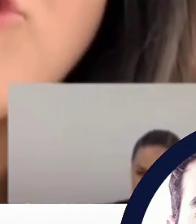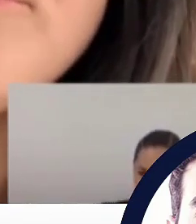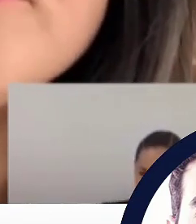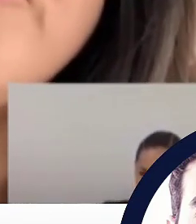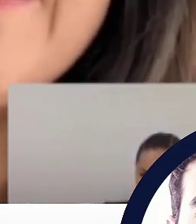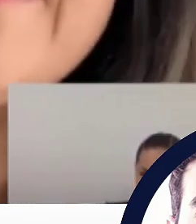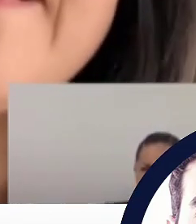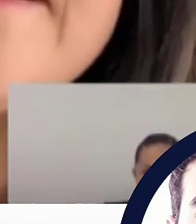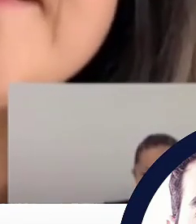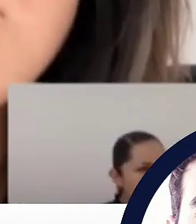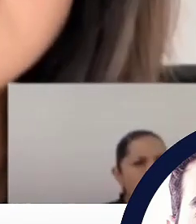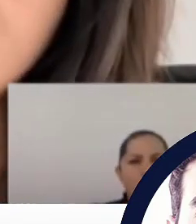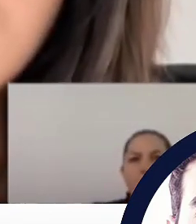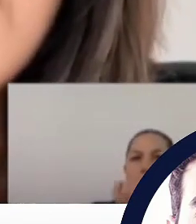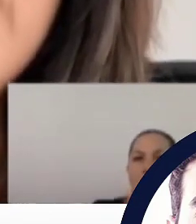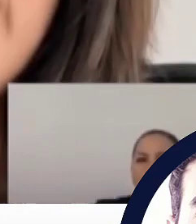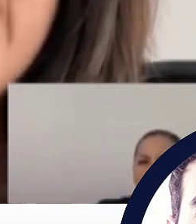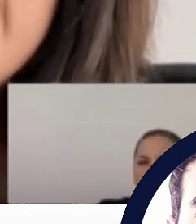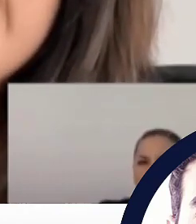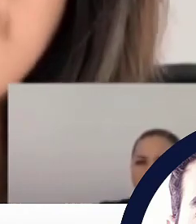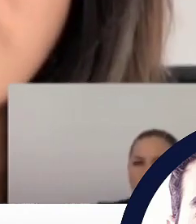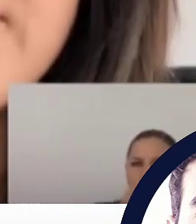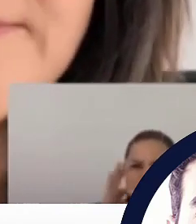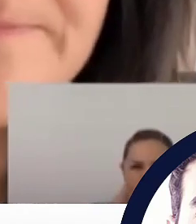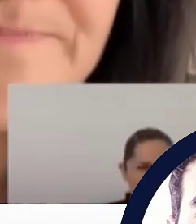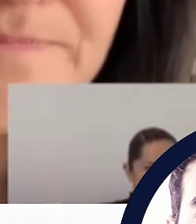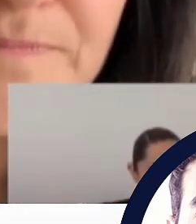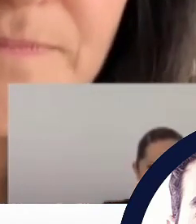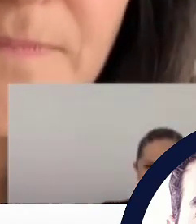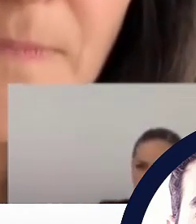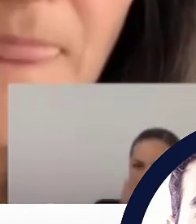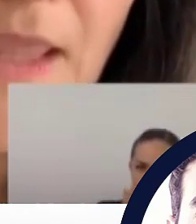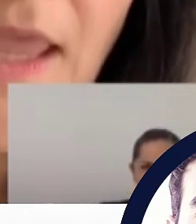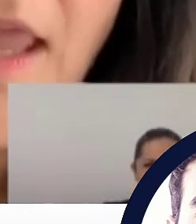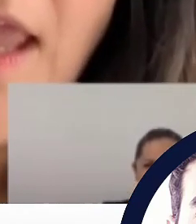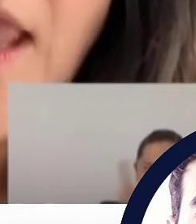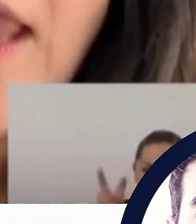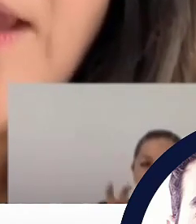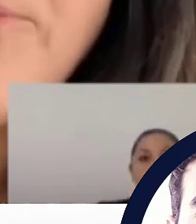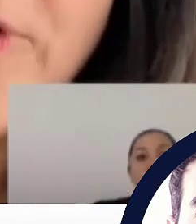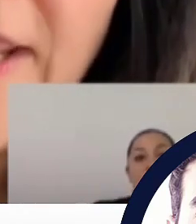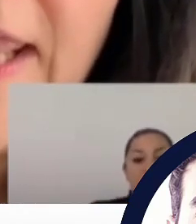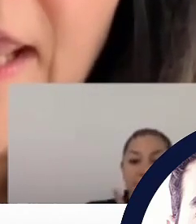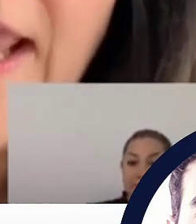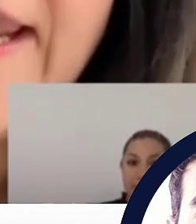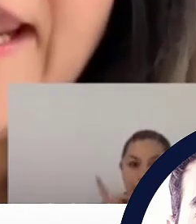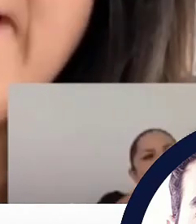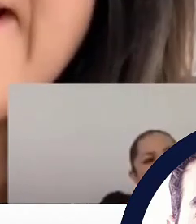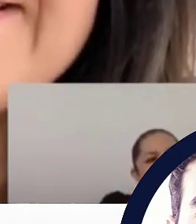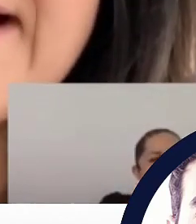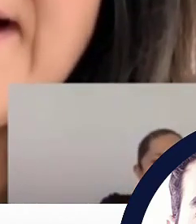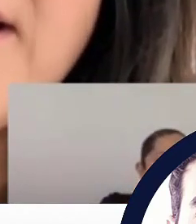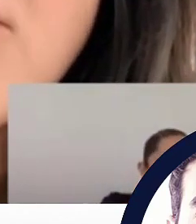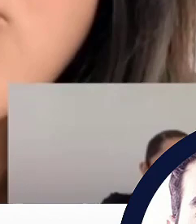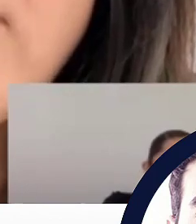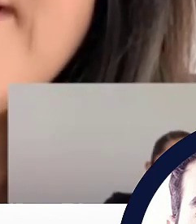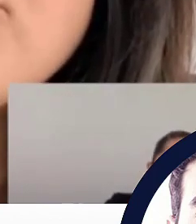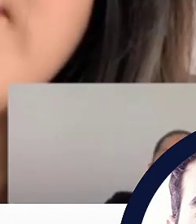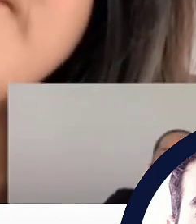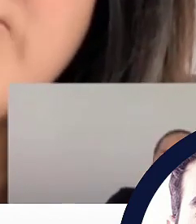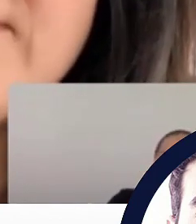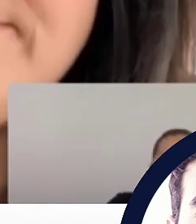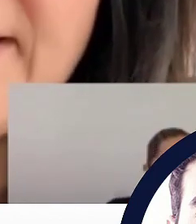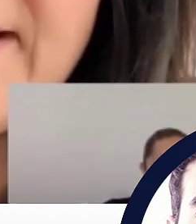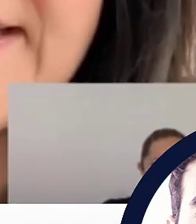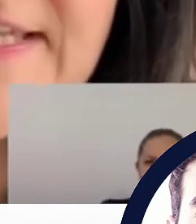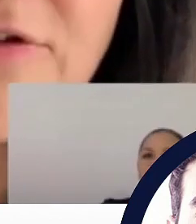foco que queremos empezar a poner en la discusión y es que los estados que no obtienen medallas pues no están al nivel de competencia